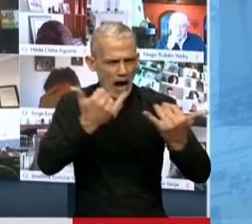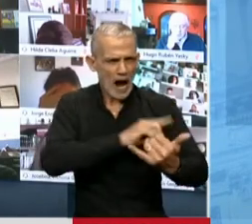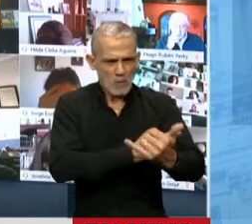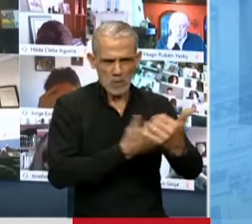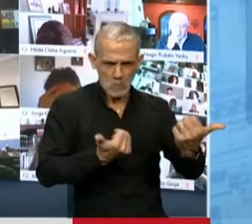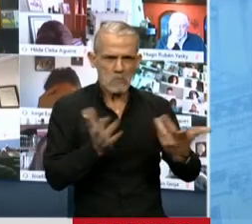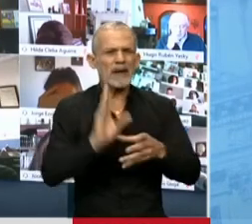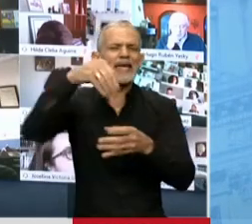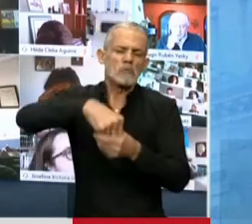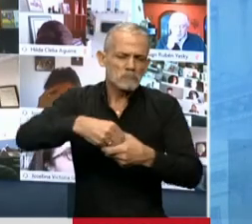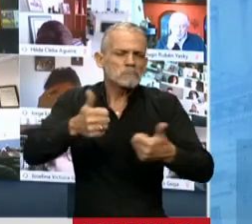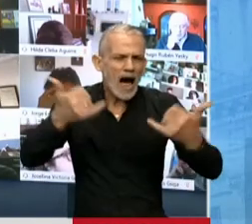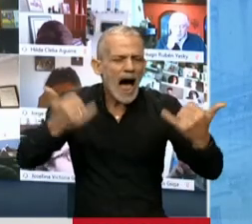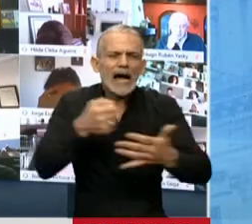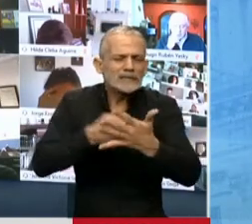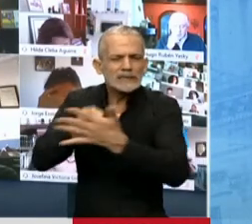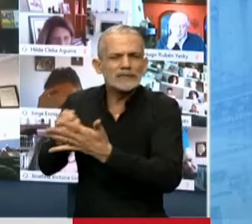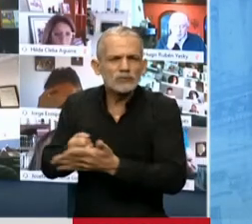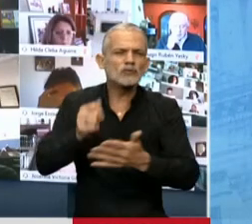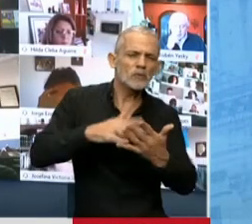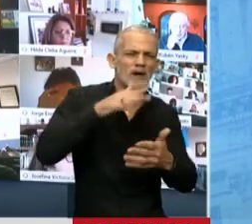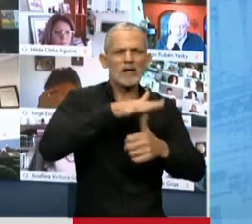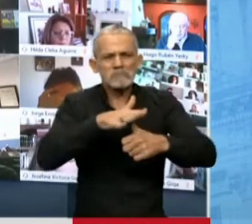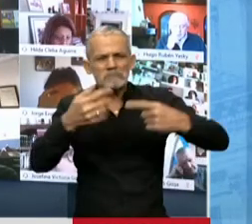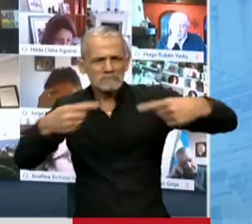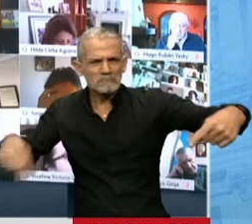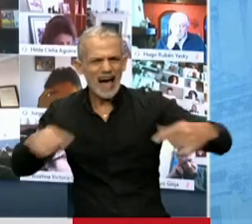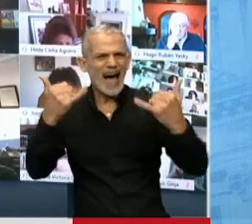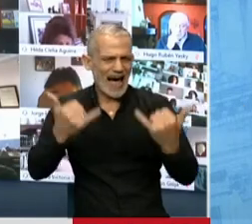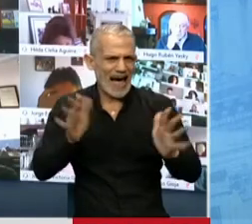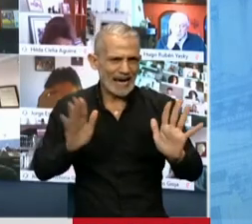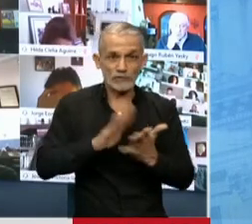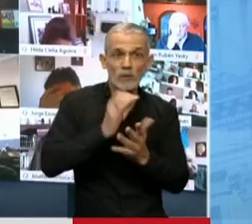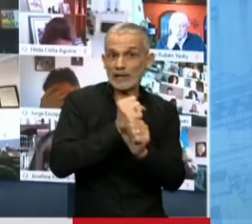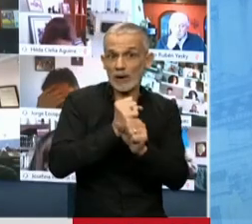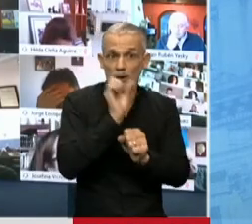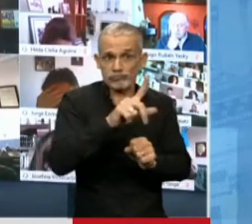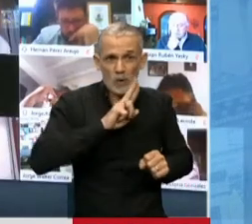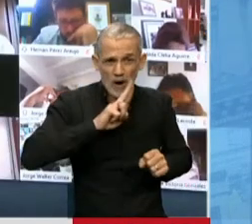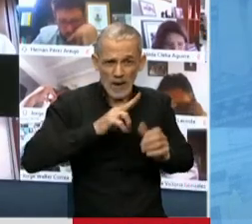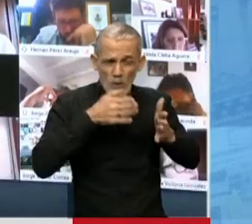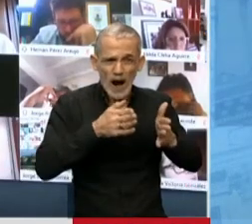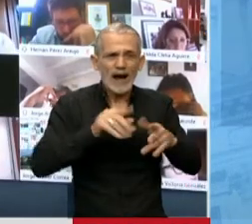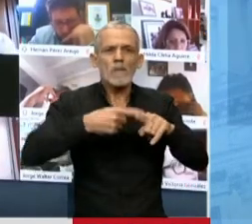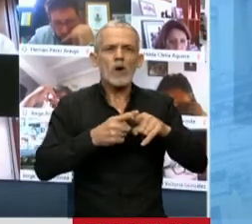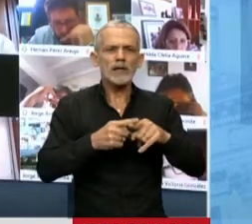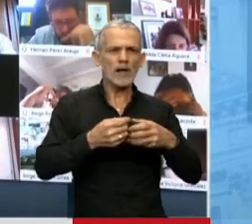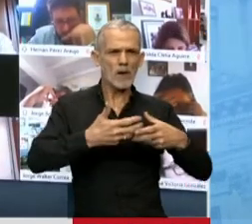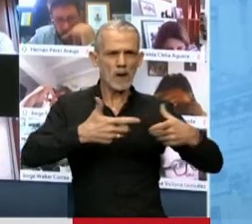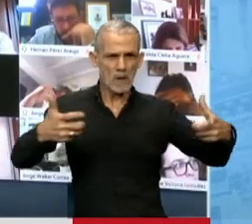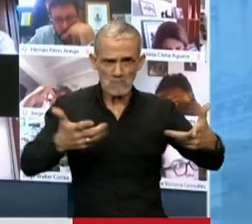sobre la inclusión, sobre la diversidad, sobre el trabajo de las mujeres en la política.